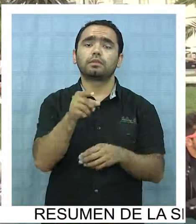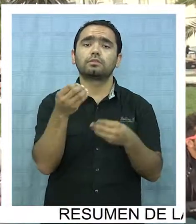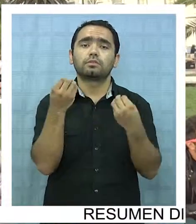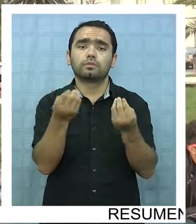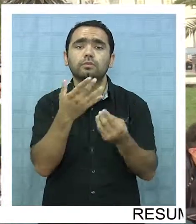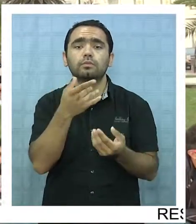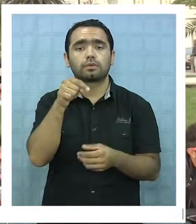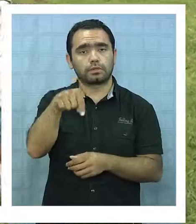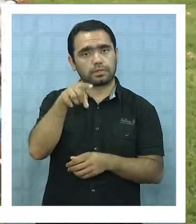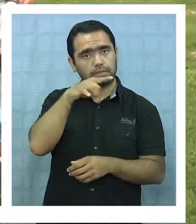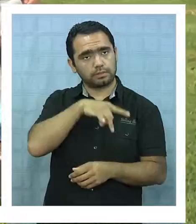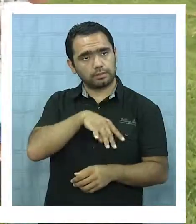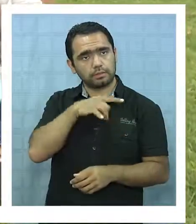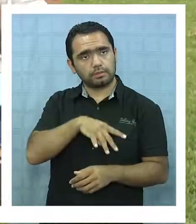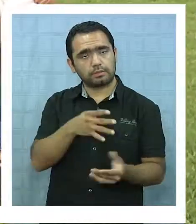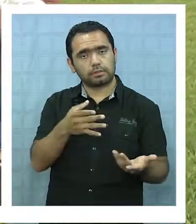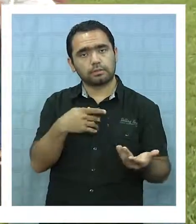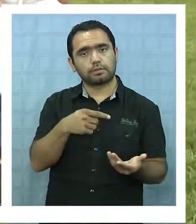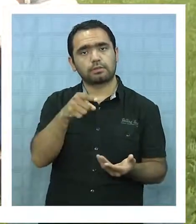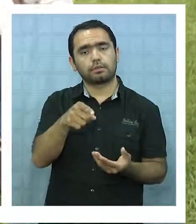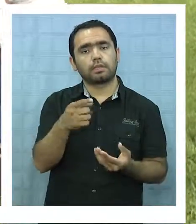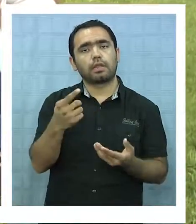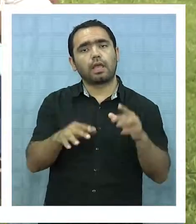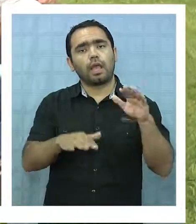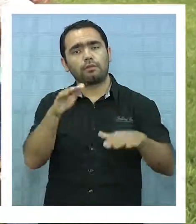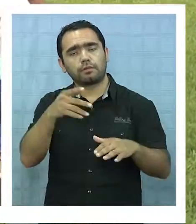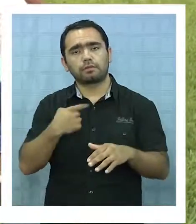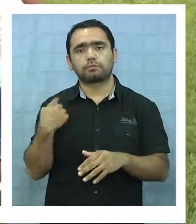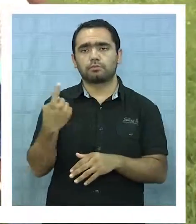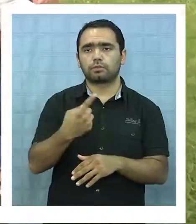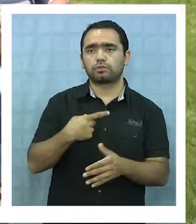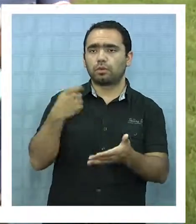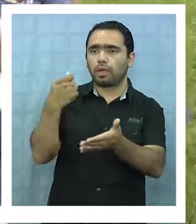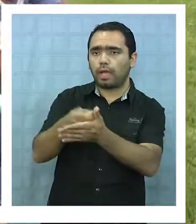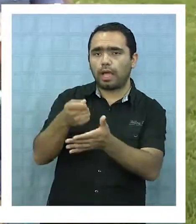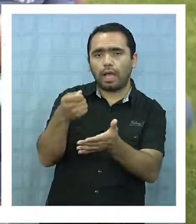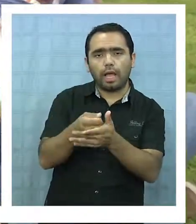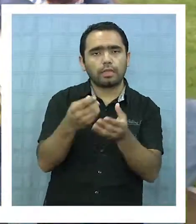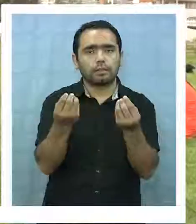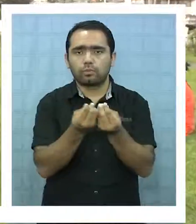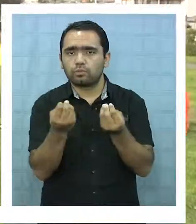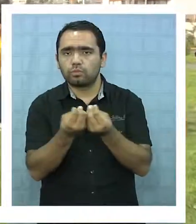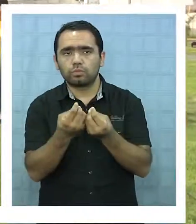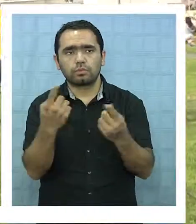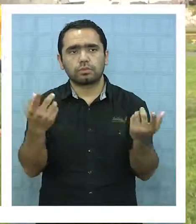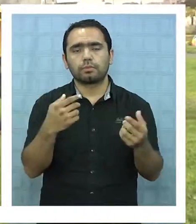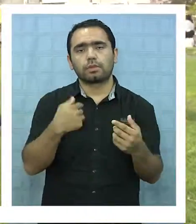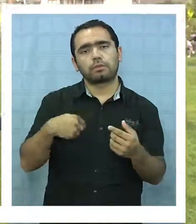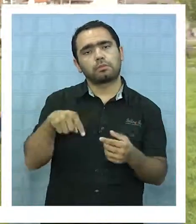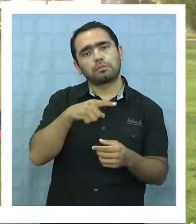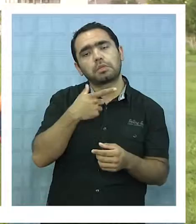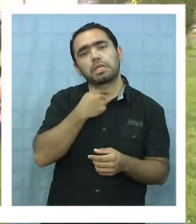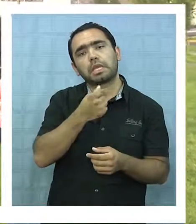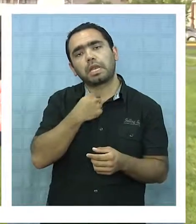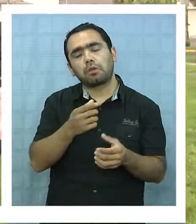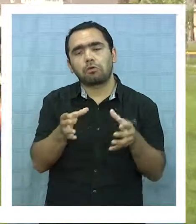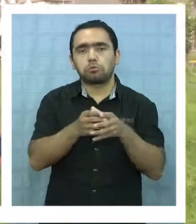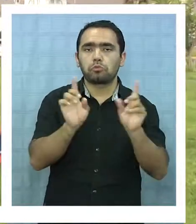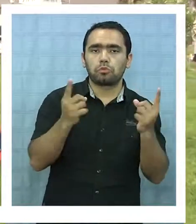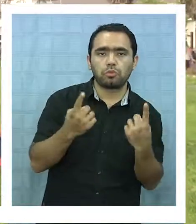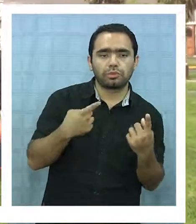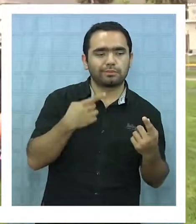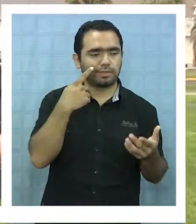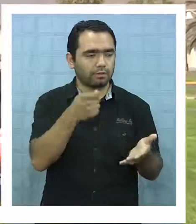por nada y eso, uno gasta plata en cuerdas, en ensayos, en locomoción. Entonces, esas cosas igual a uno van a veces